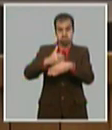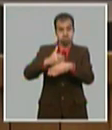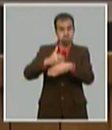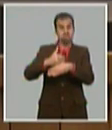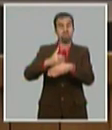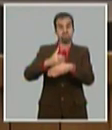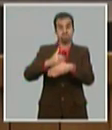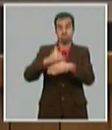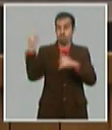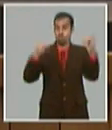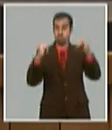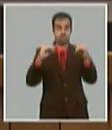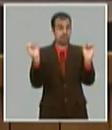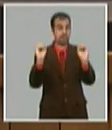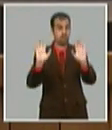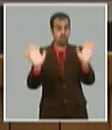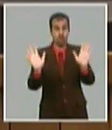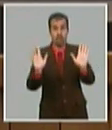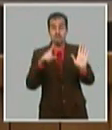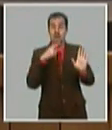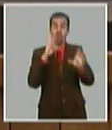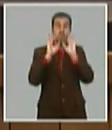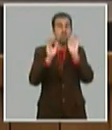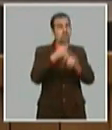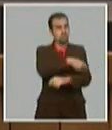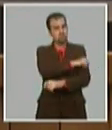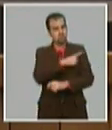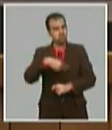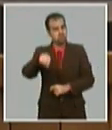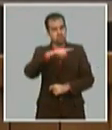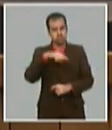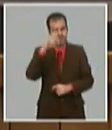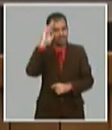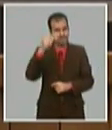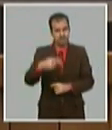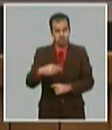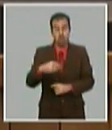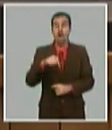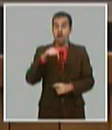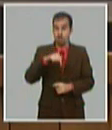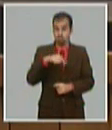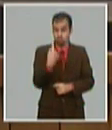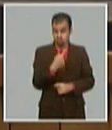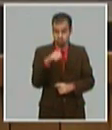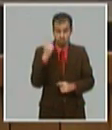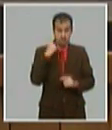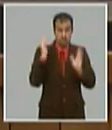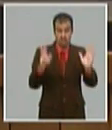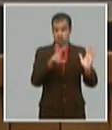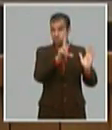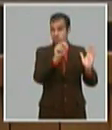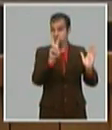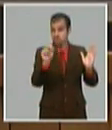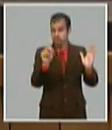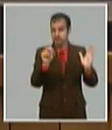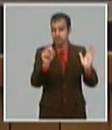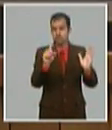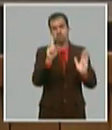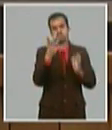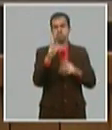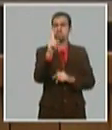adoptar para proteger la salud de nuestro pueblo, nosotros estamos cerrando el 2020 en el entorno de un millón de visitantes.